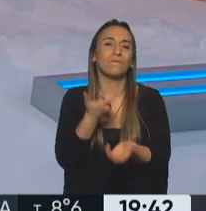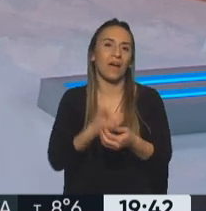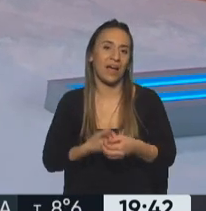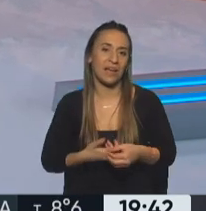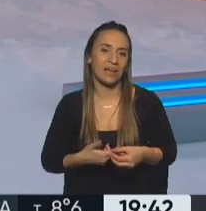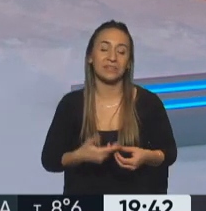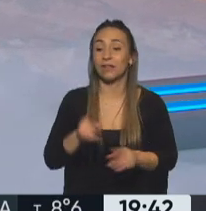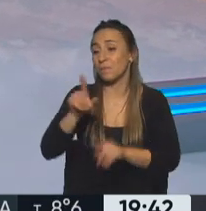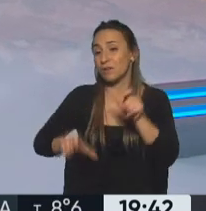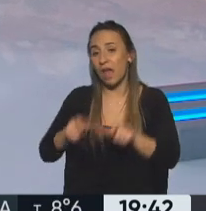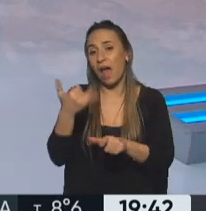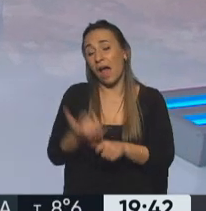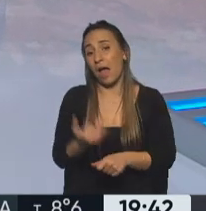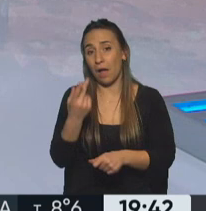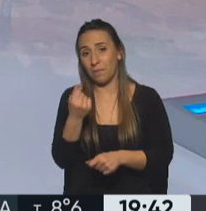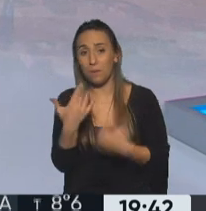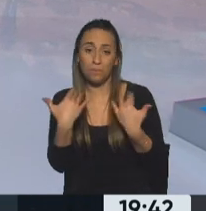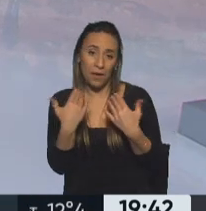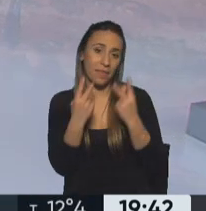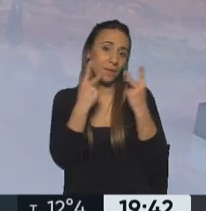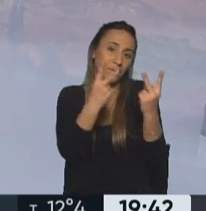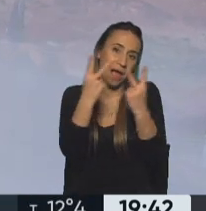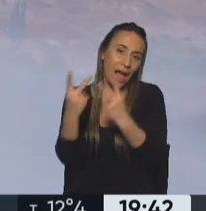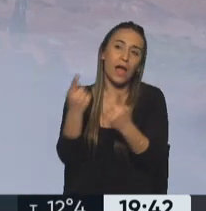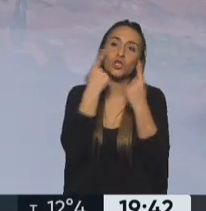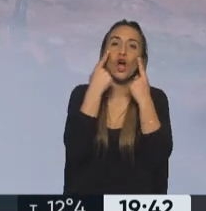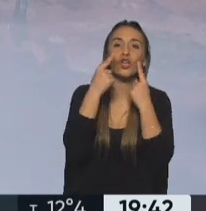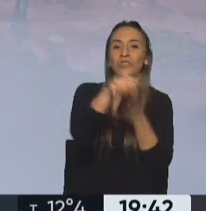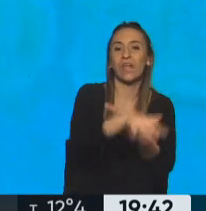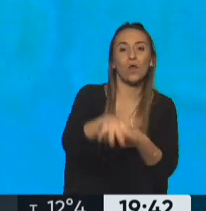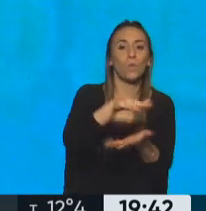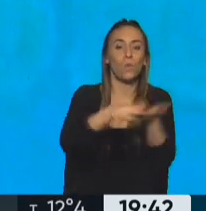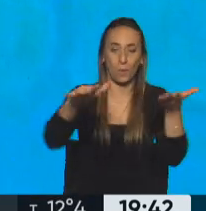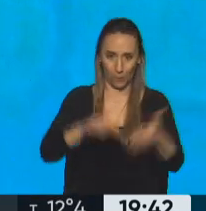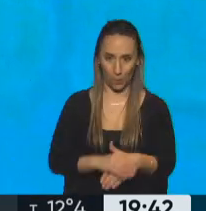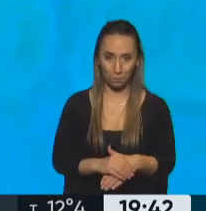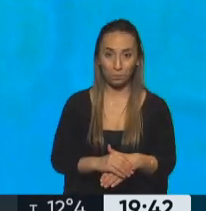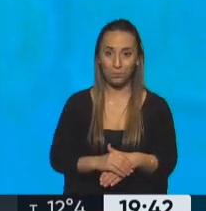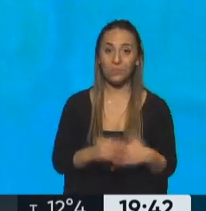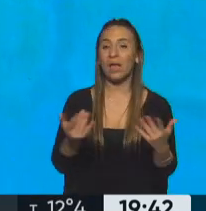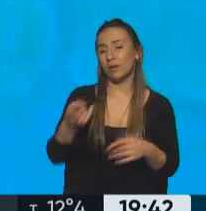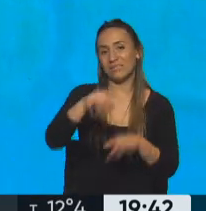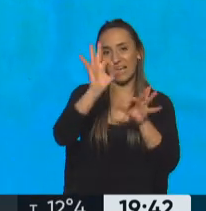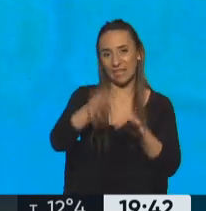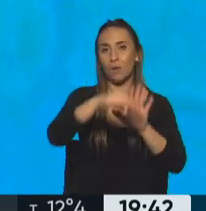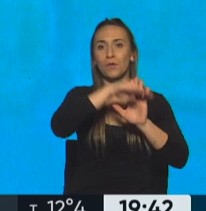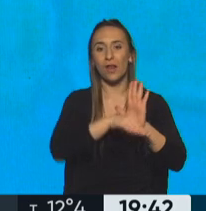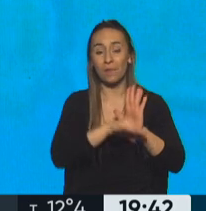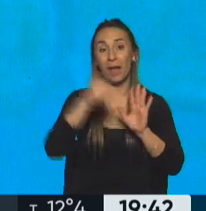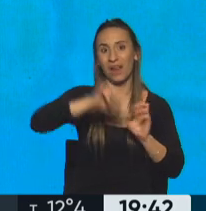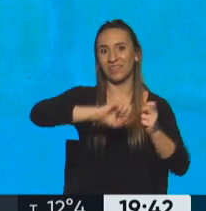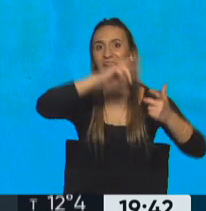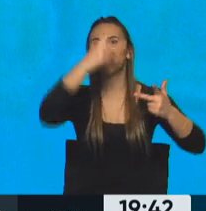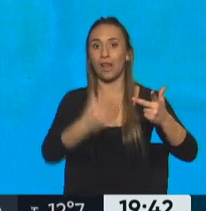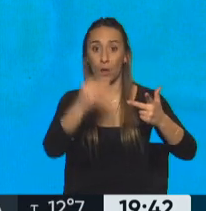unos mangos más y pueden irse a conocer cosas nuevas. Exactamente, se trata, ya sabemos, de este programa ahora en su tercera edición